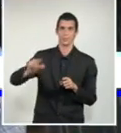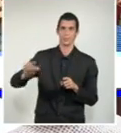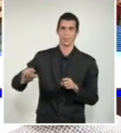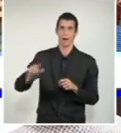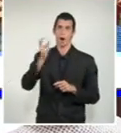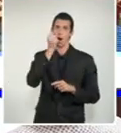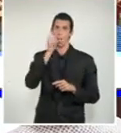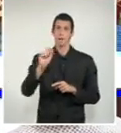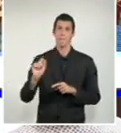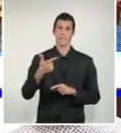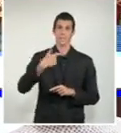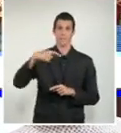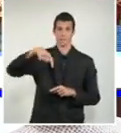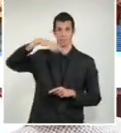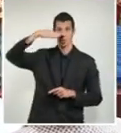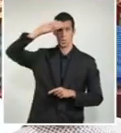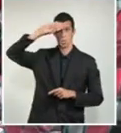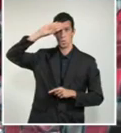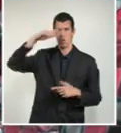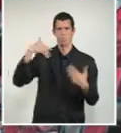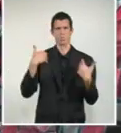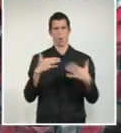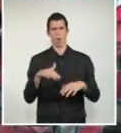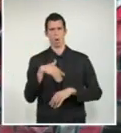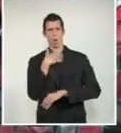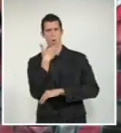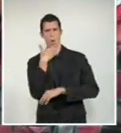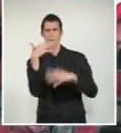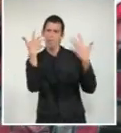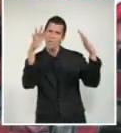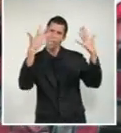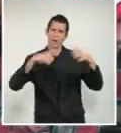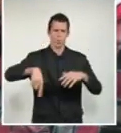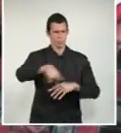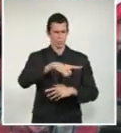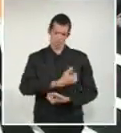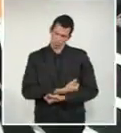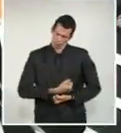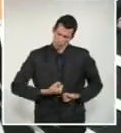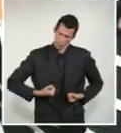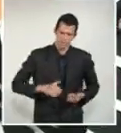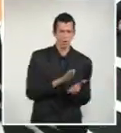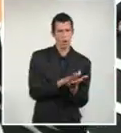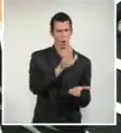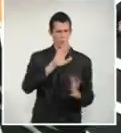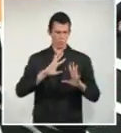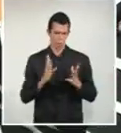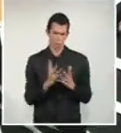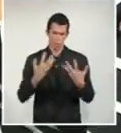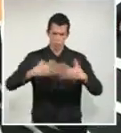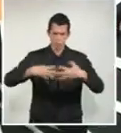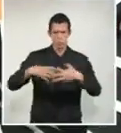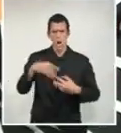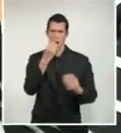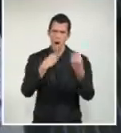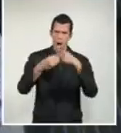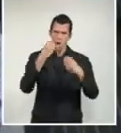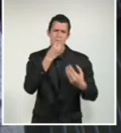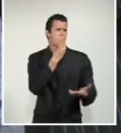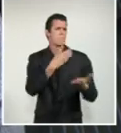firme posición de los campesinos de seguir adelante en la producción de alimentos, a pesar de las trabas impuestas por el bloqueo de Estados Unidos.